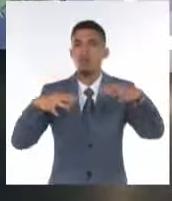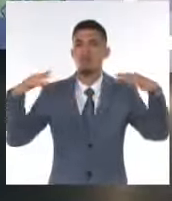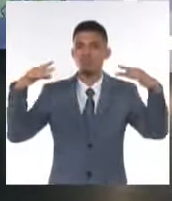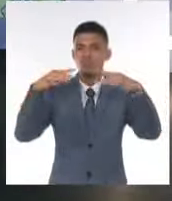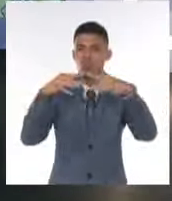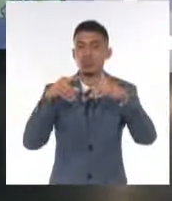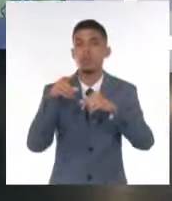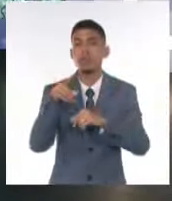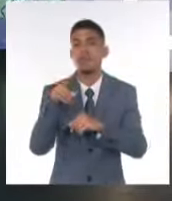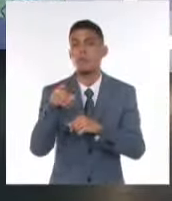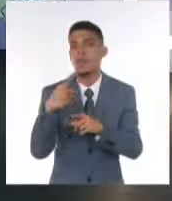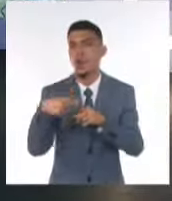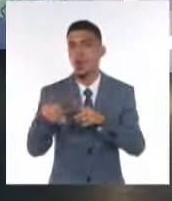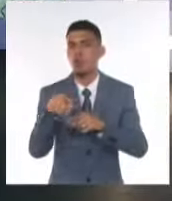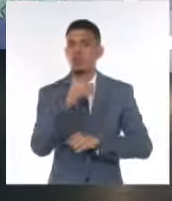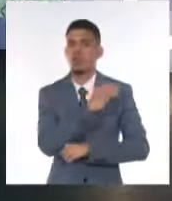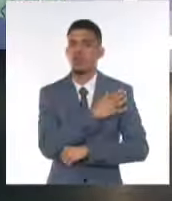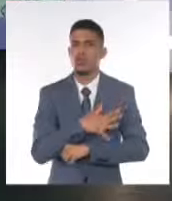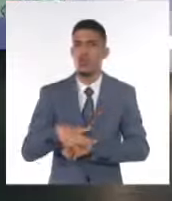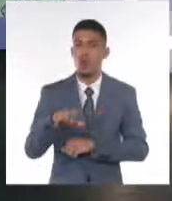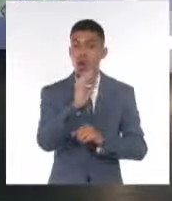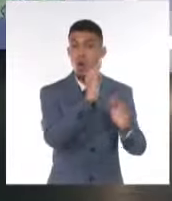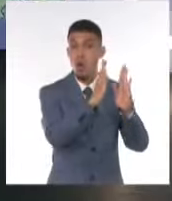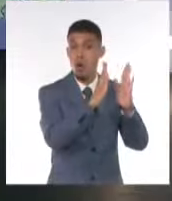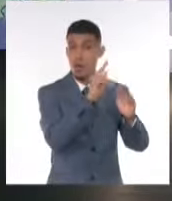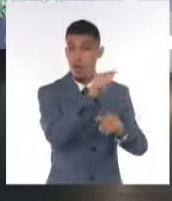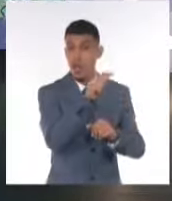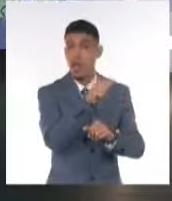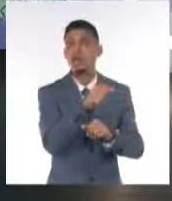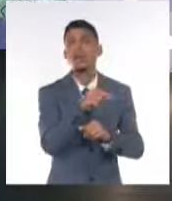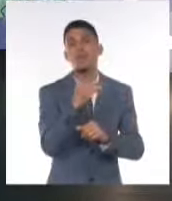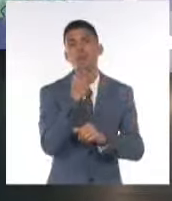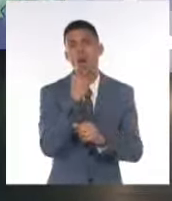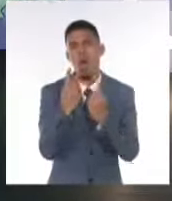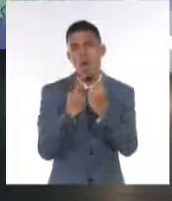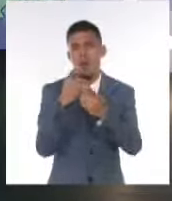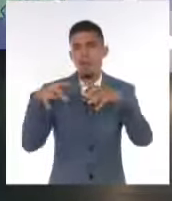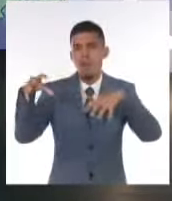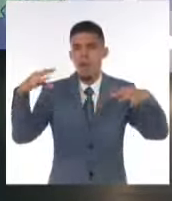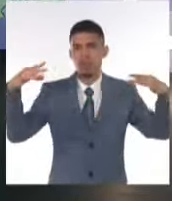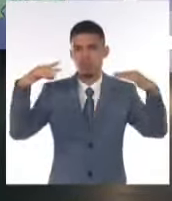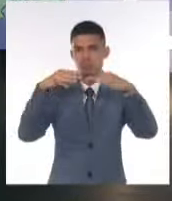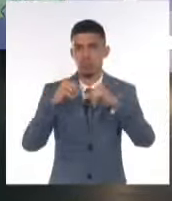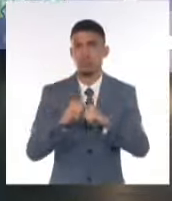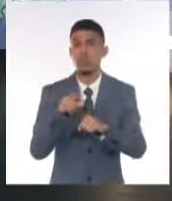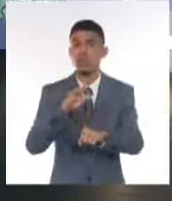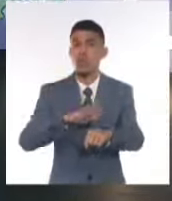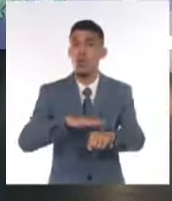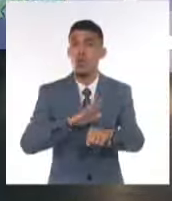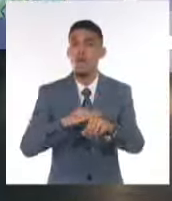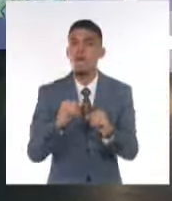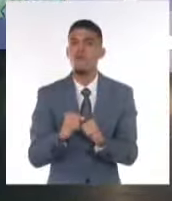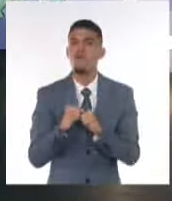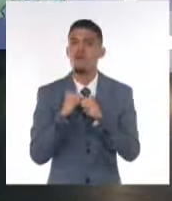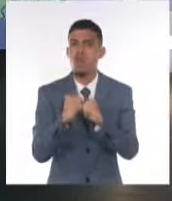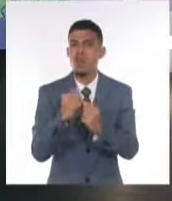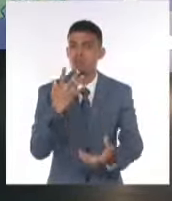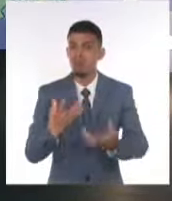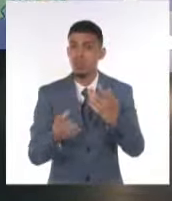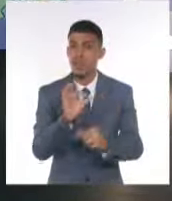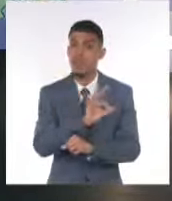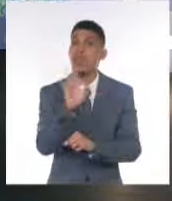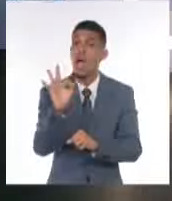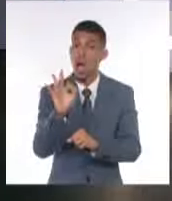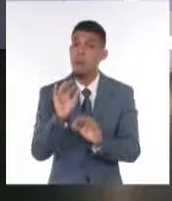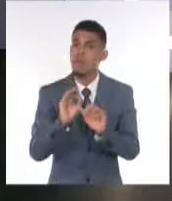del interior y aquí en el oriente hacia zonas del interior y sur. Estos nublados son producto del fuerte calentamiento del día.